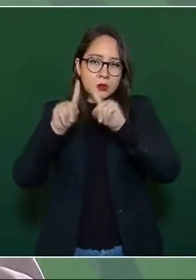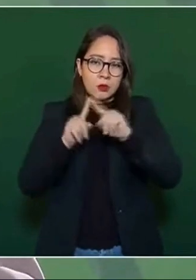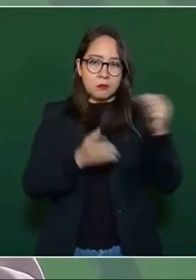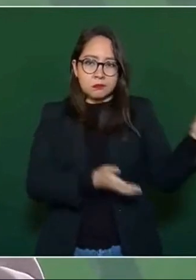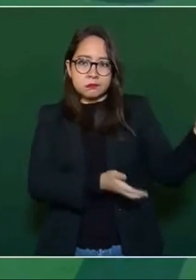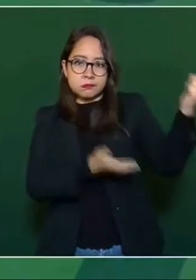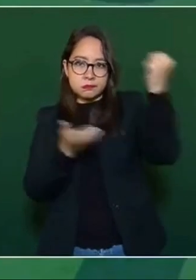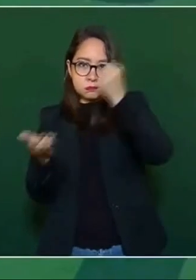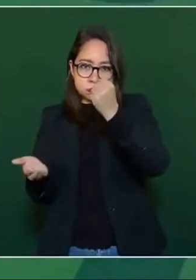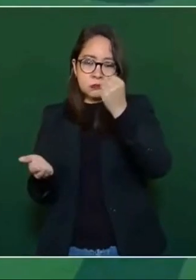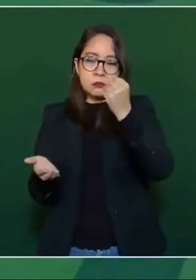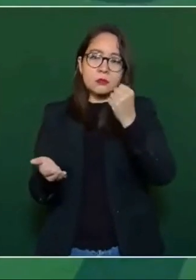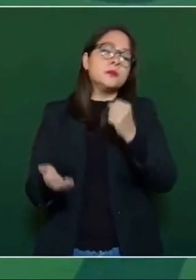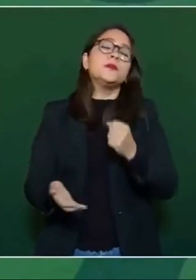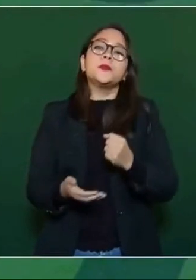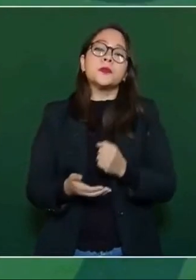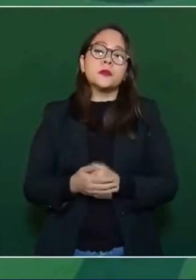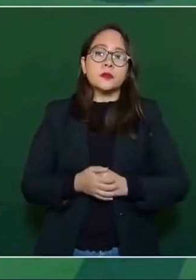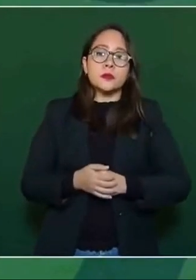se están